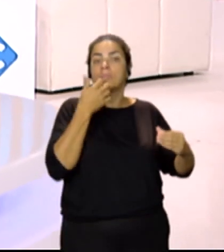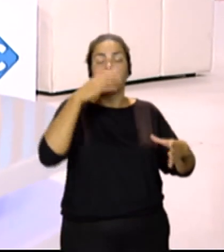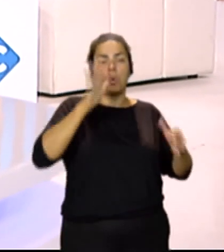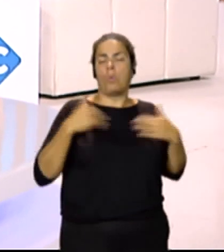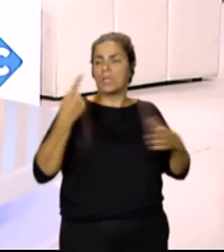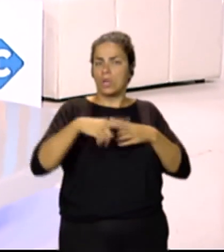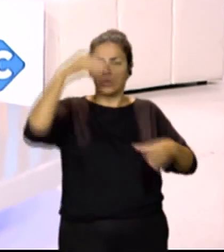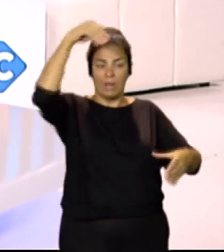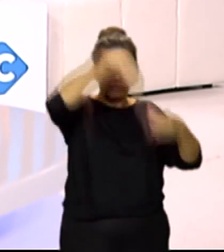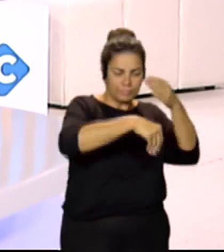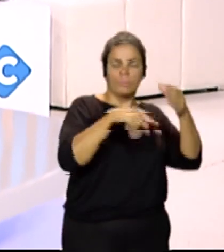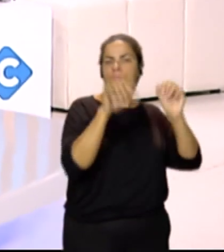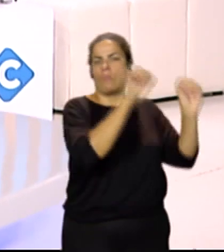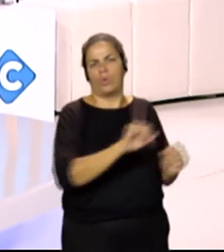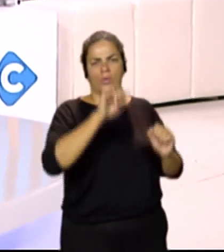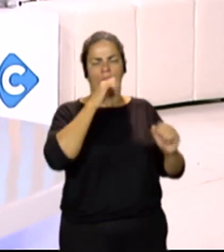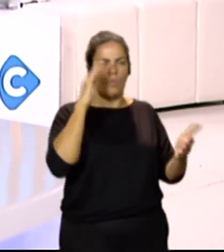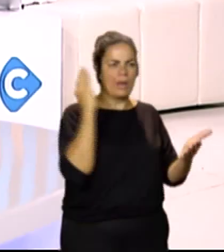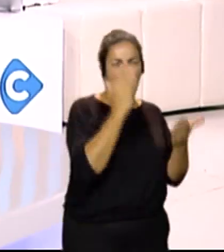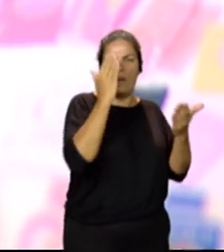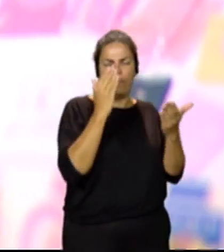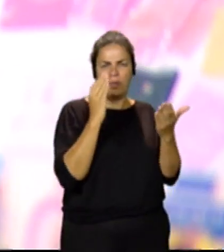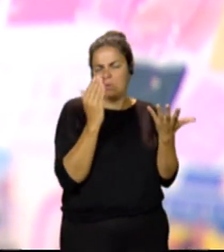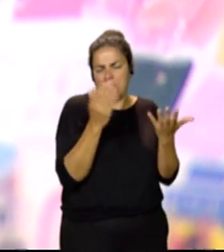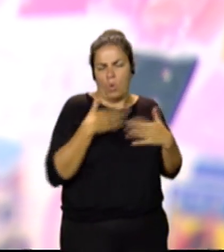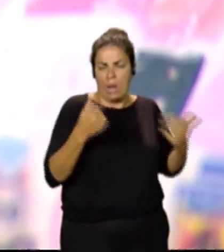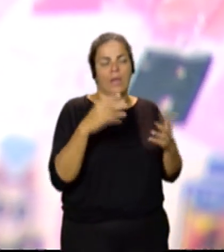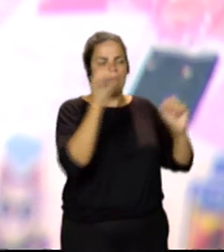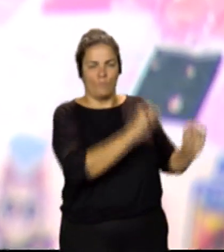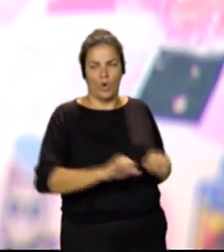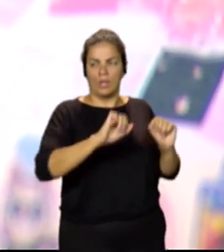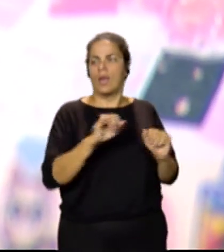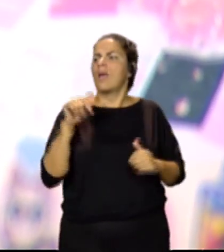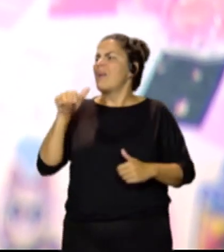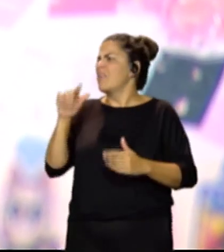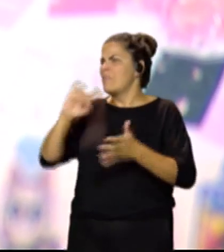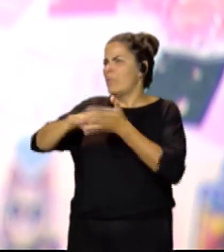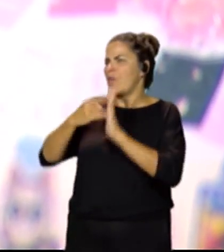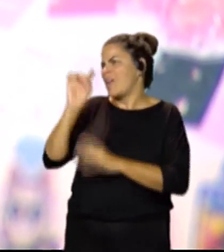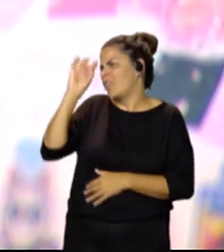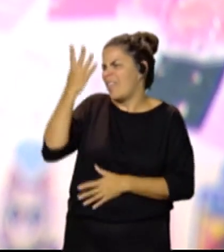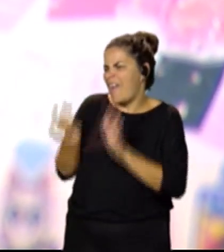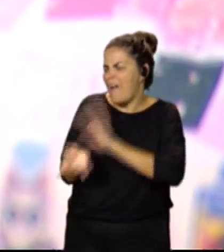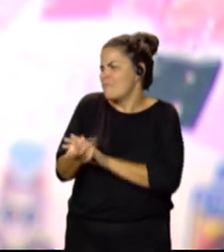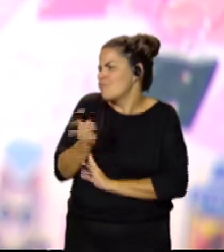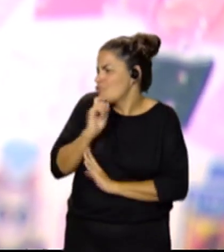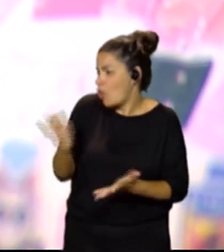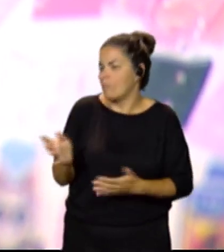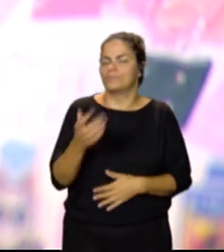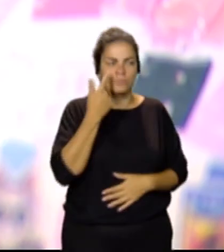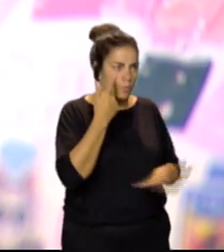protegida para golpes y roces y de todo. ¿Cómo surge la idea de darle forma a este proyecto, Laura? Pues mira, yo